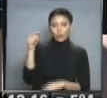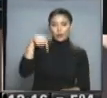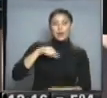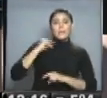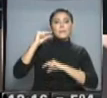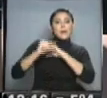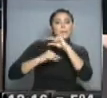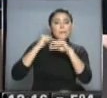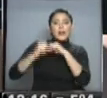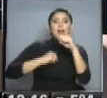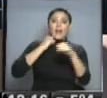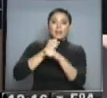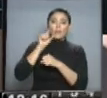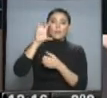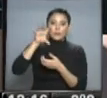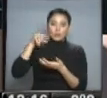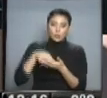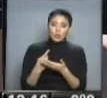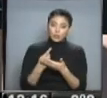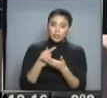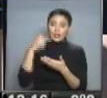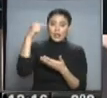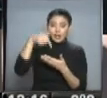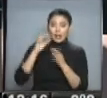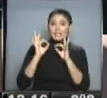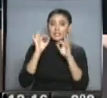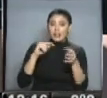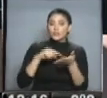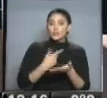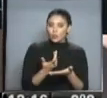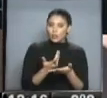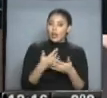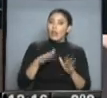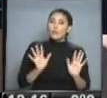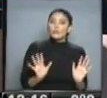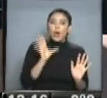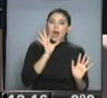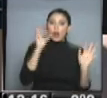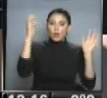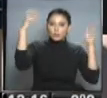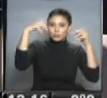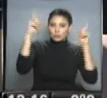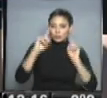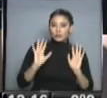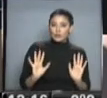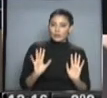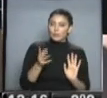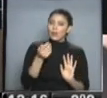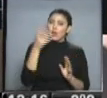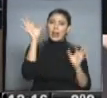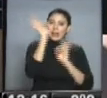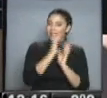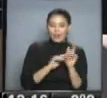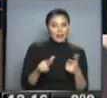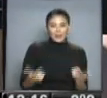avanzando sobre el este de la provincia de Buenos Aires. Y va a llegar acá a la ciudad, generando la posibilidad de algunos chaparrones en forma aislada. Pero no con